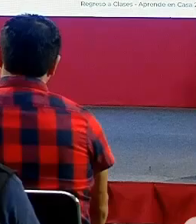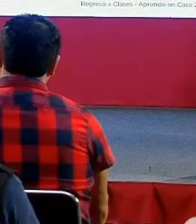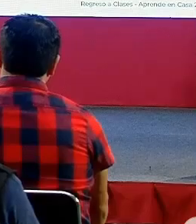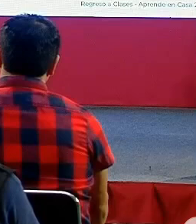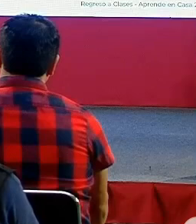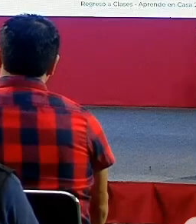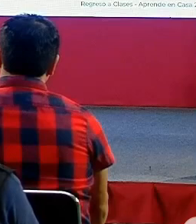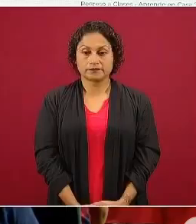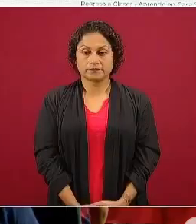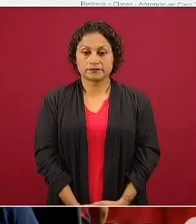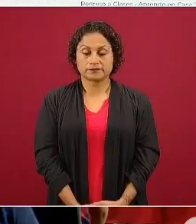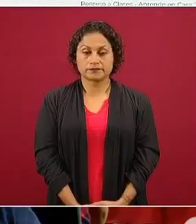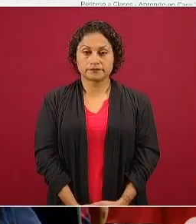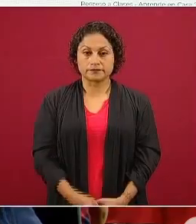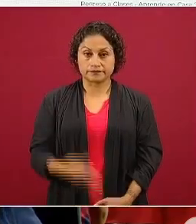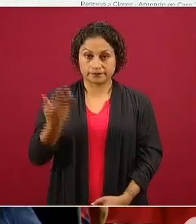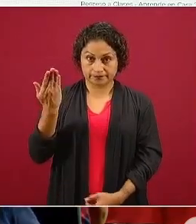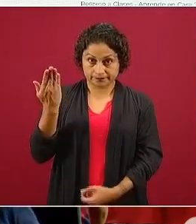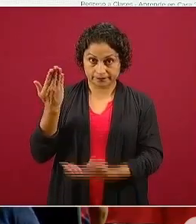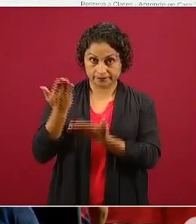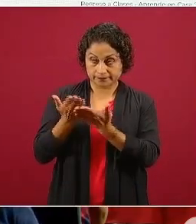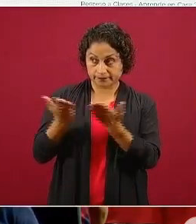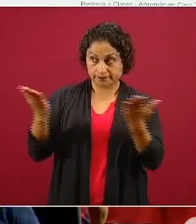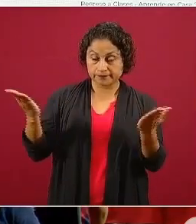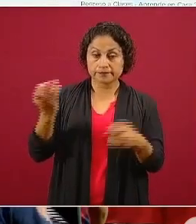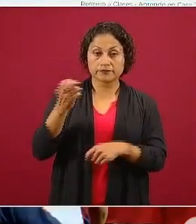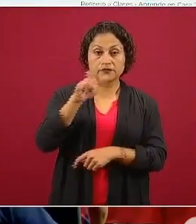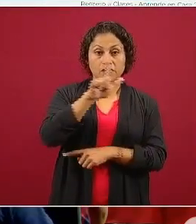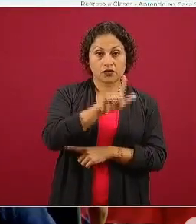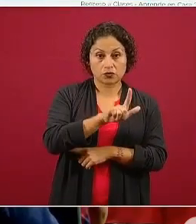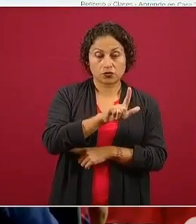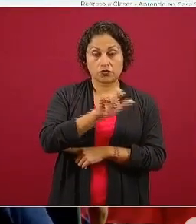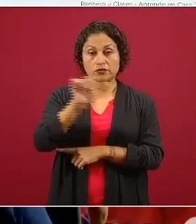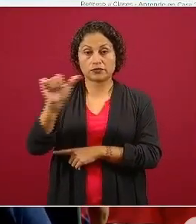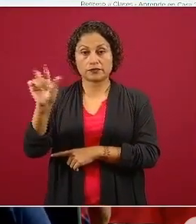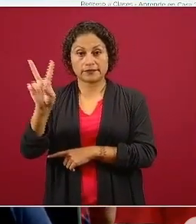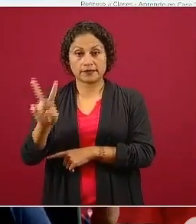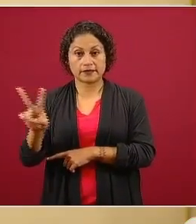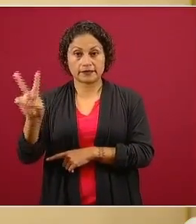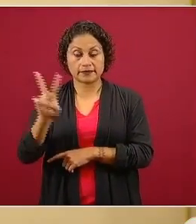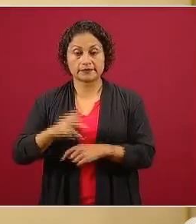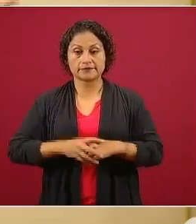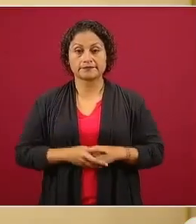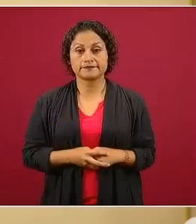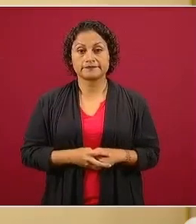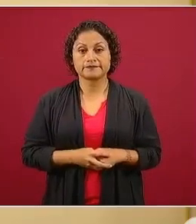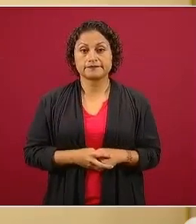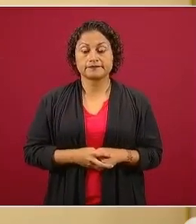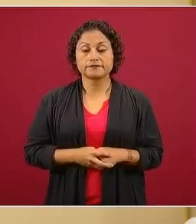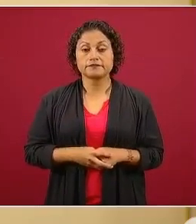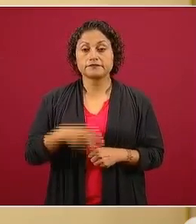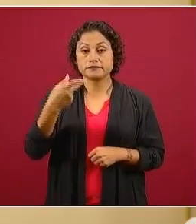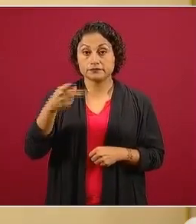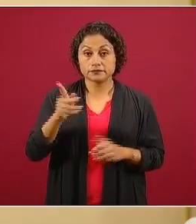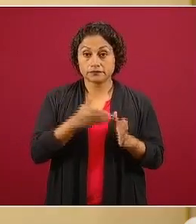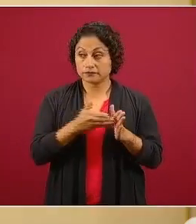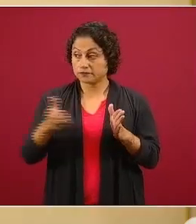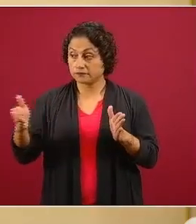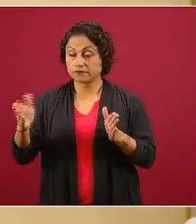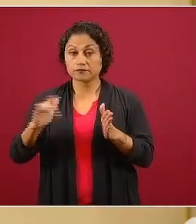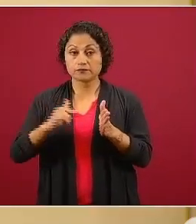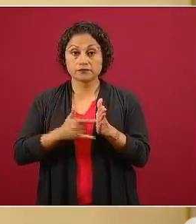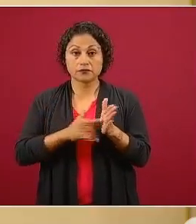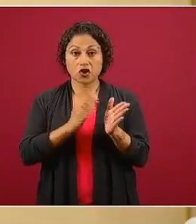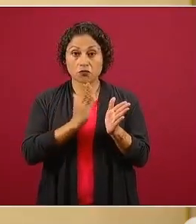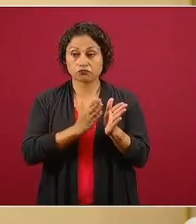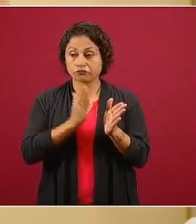Esto es todos los días de lunes a viernes. Pero una vez que acabe la programación, va a haber repetición de